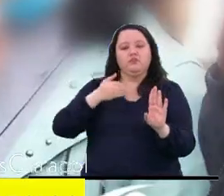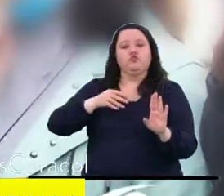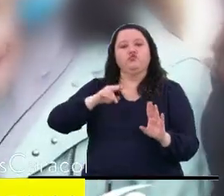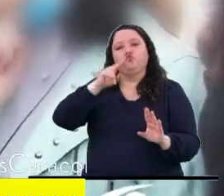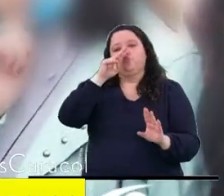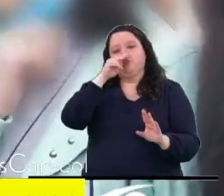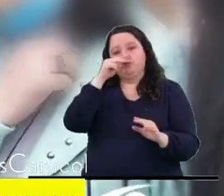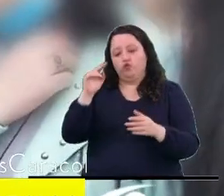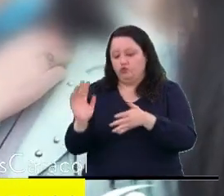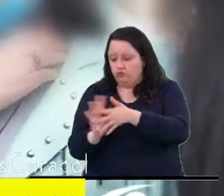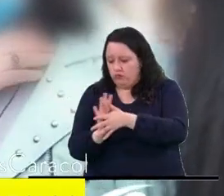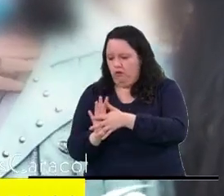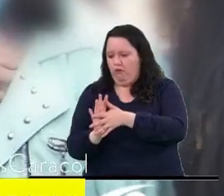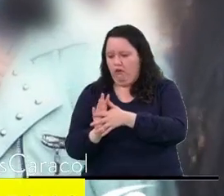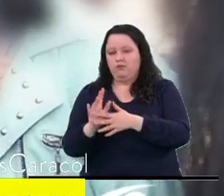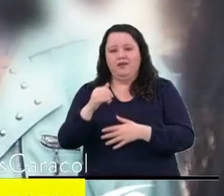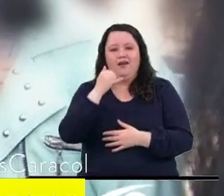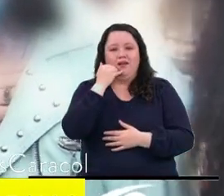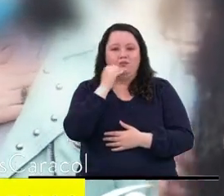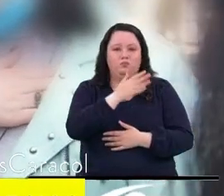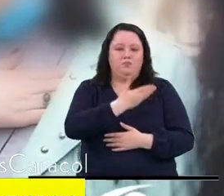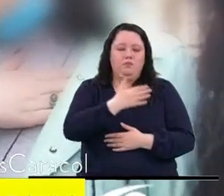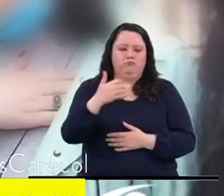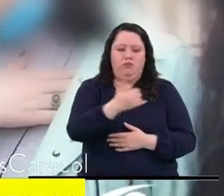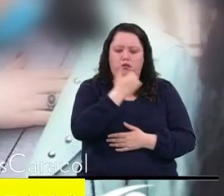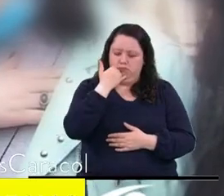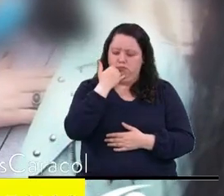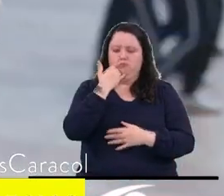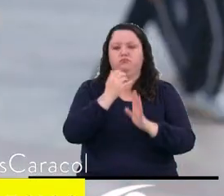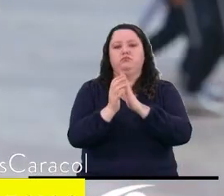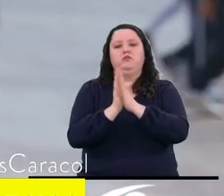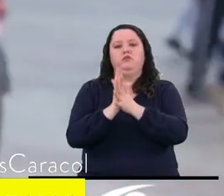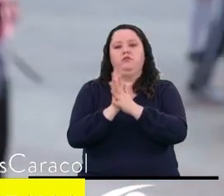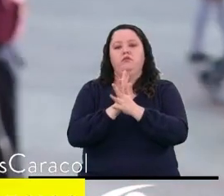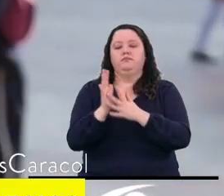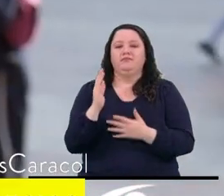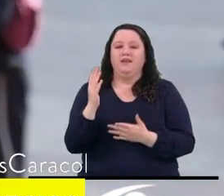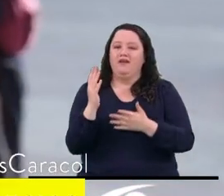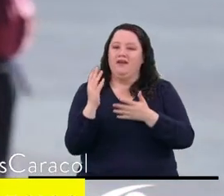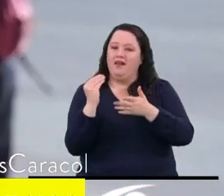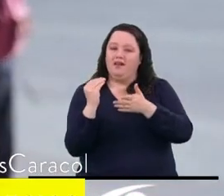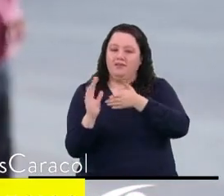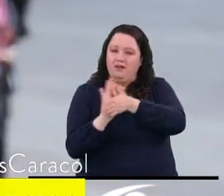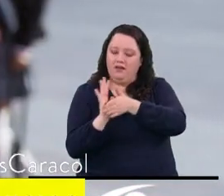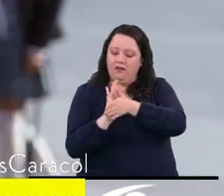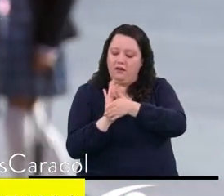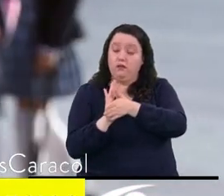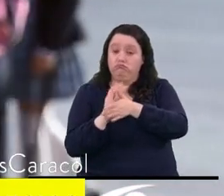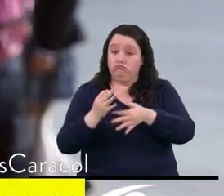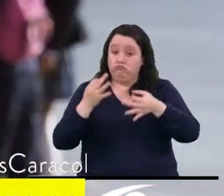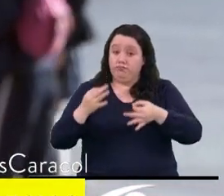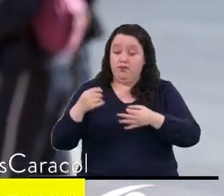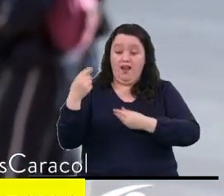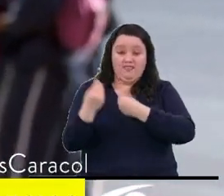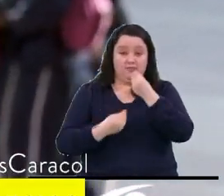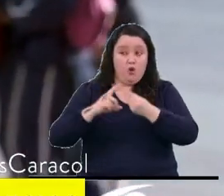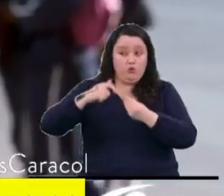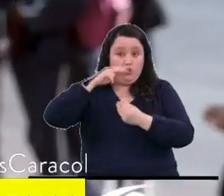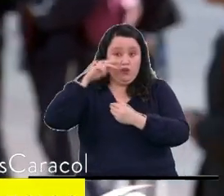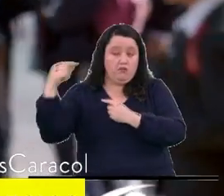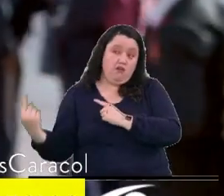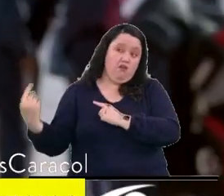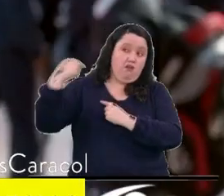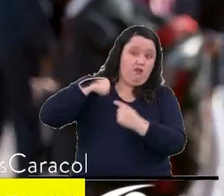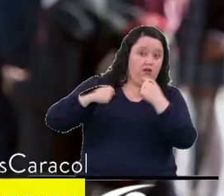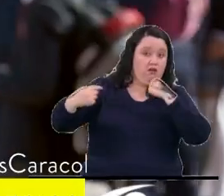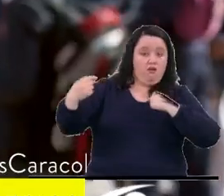comunicaron con nosotros a través de los teléfonos de sus mamás y nos contaron por audio explícitamente lo que otros niños le